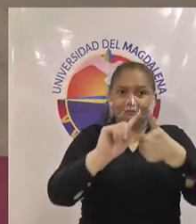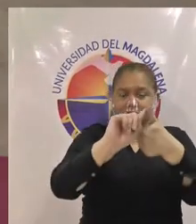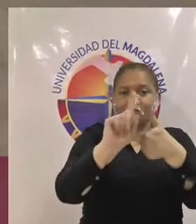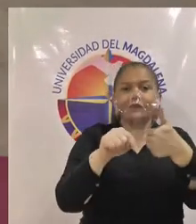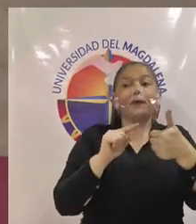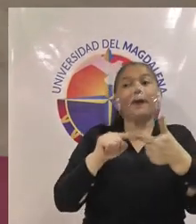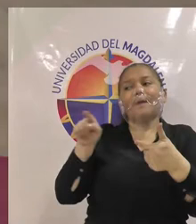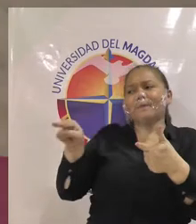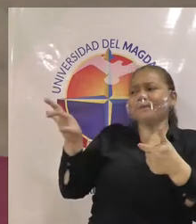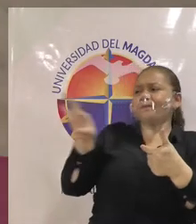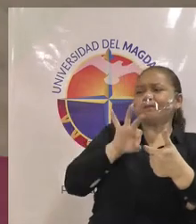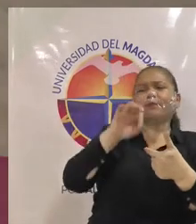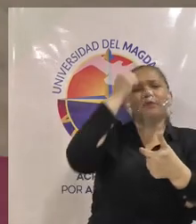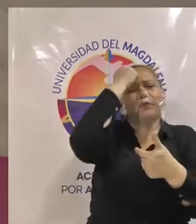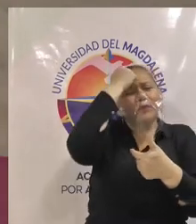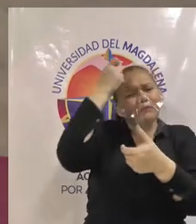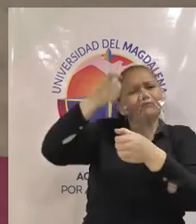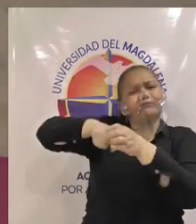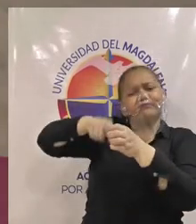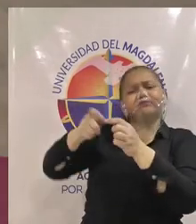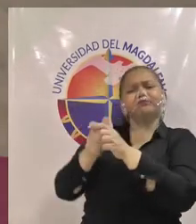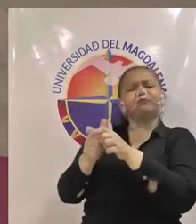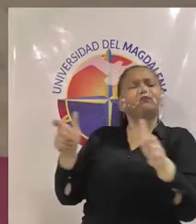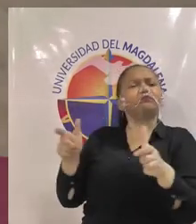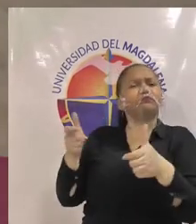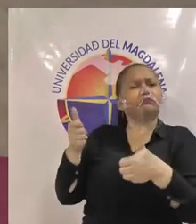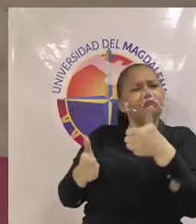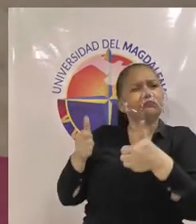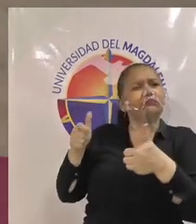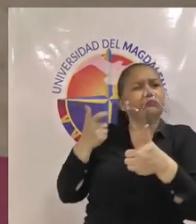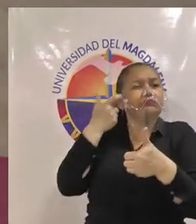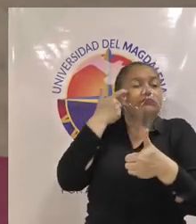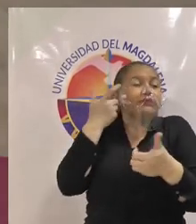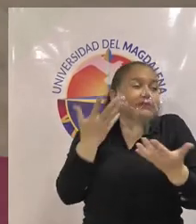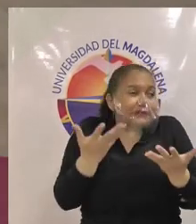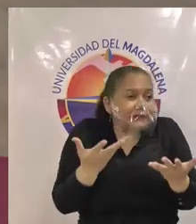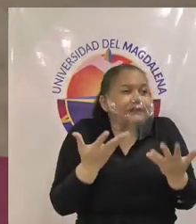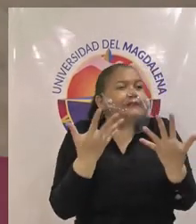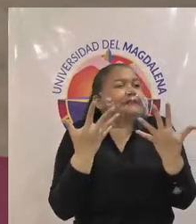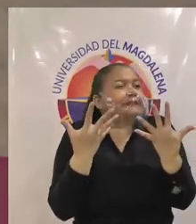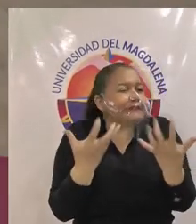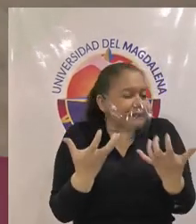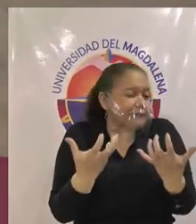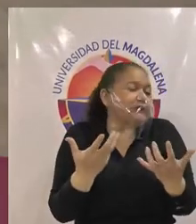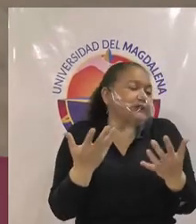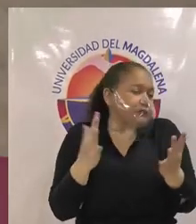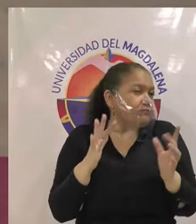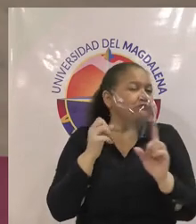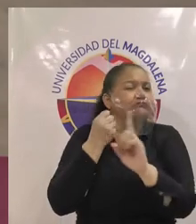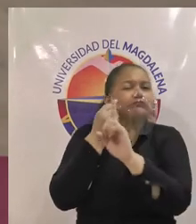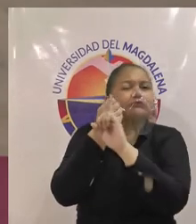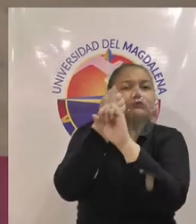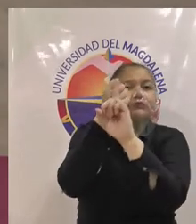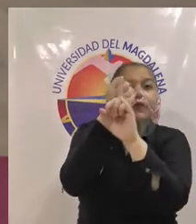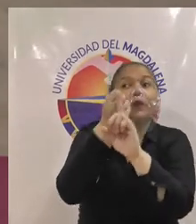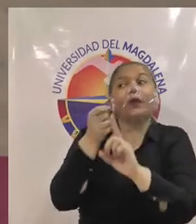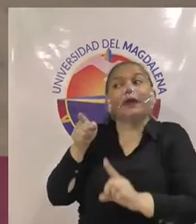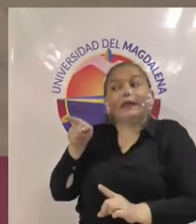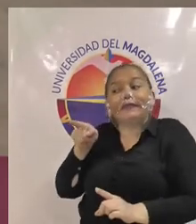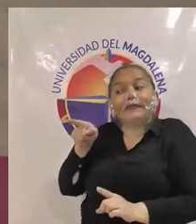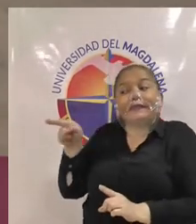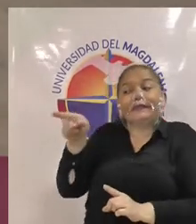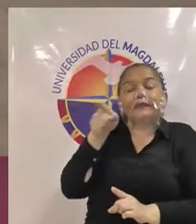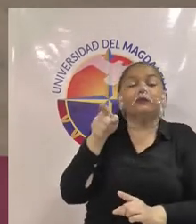de estos docentes queremos también pues buscar las alternativas de que ellos sean bilingües creo